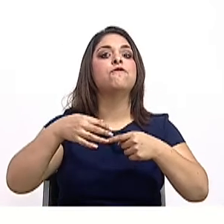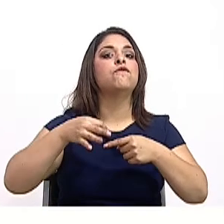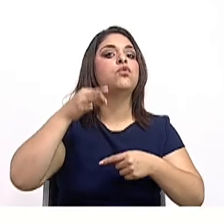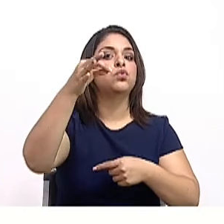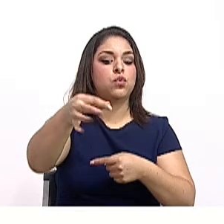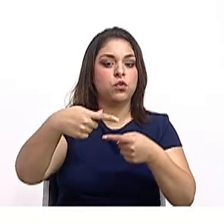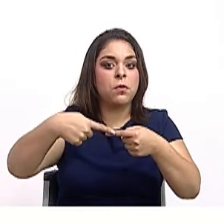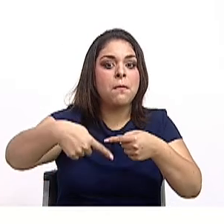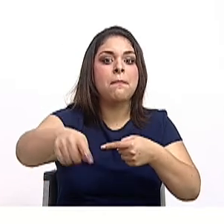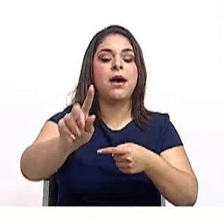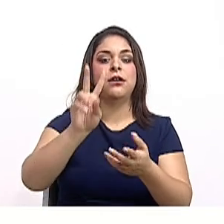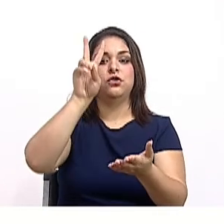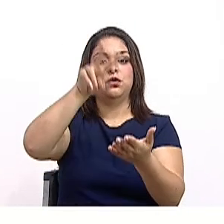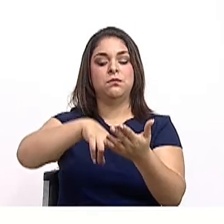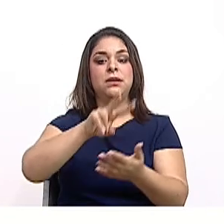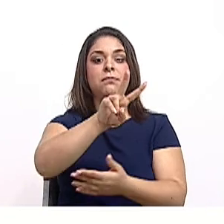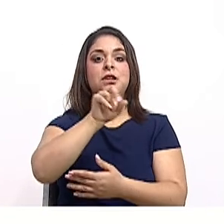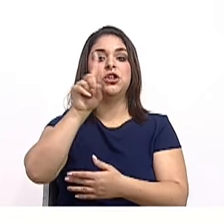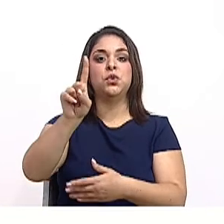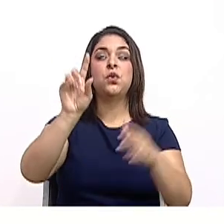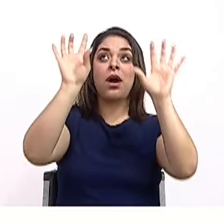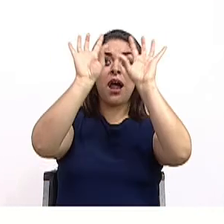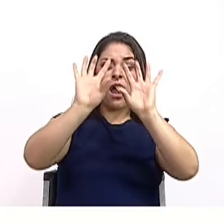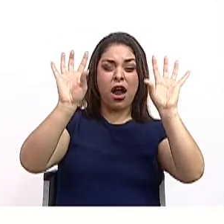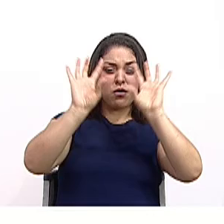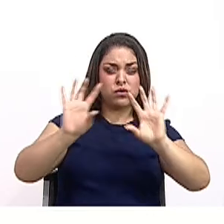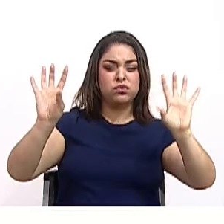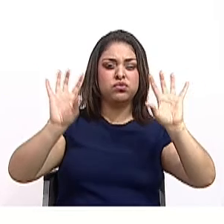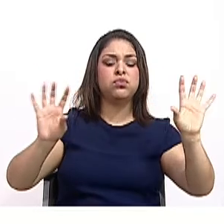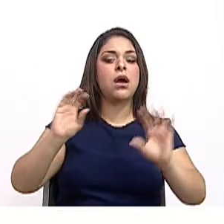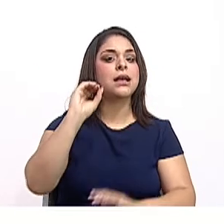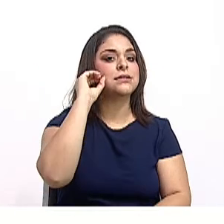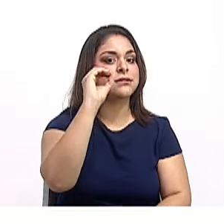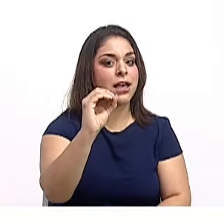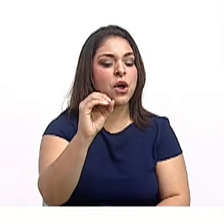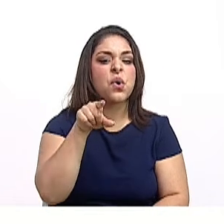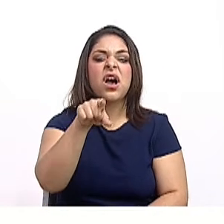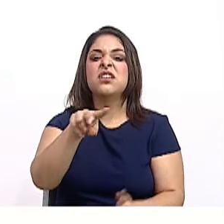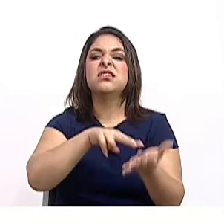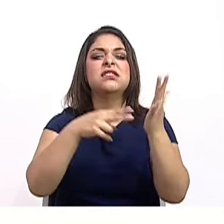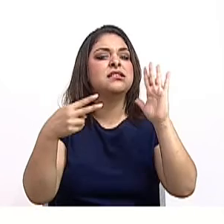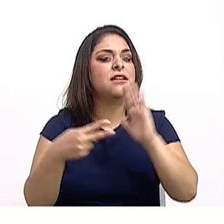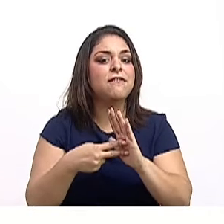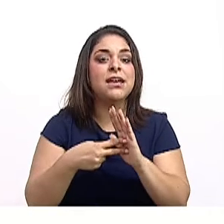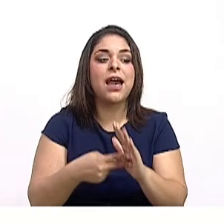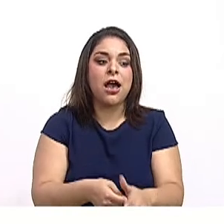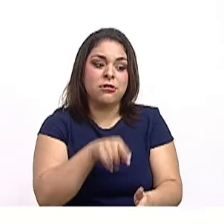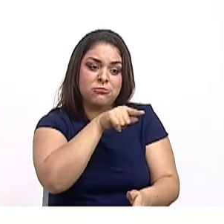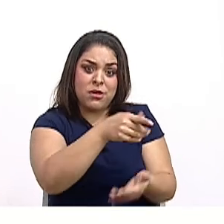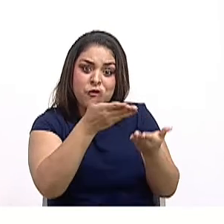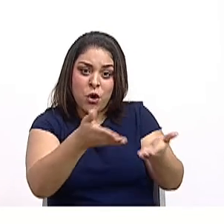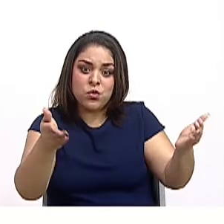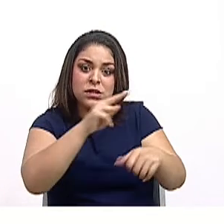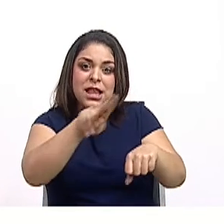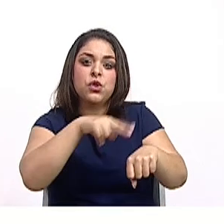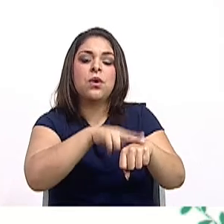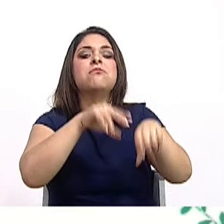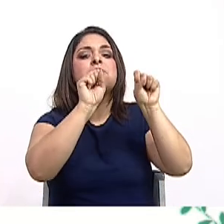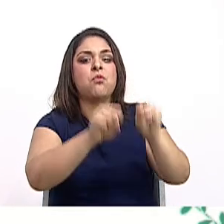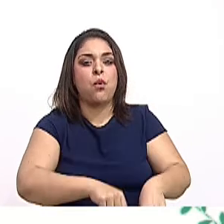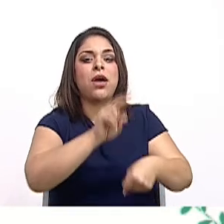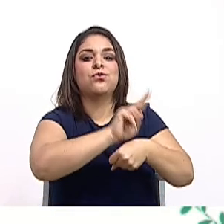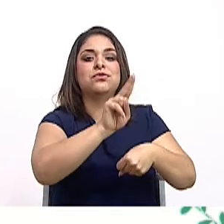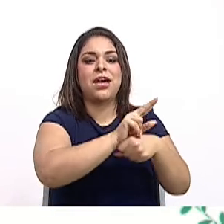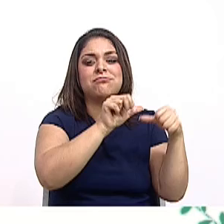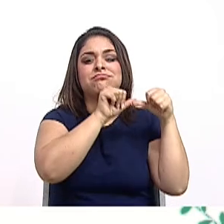en el 2021. ¿Qué implica eso? El uso sostenible de los recursos naturales. ¿Cómo podemos